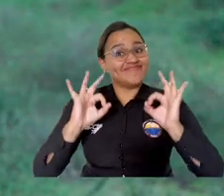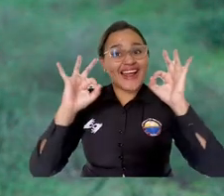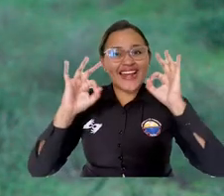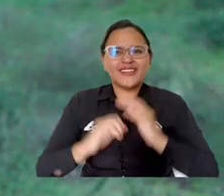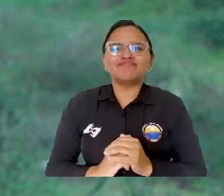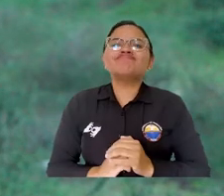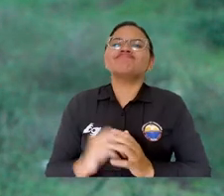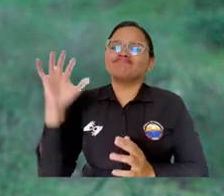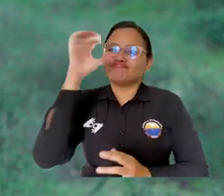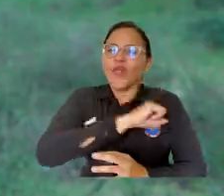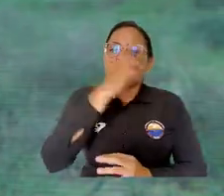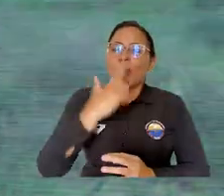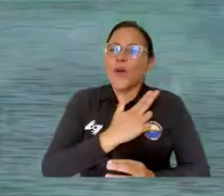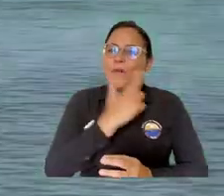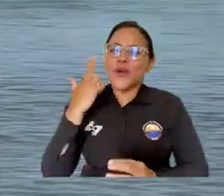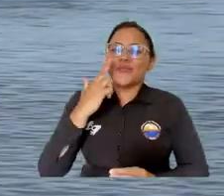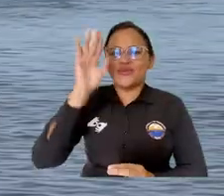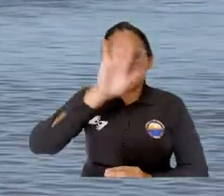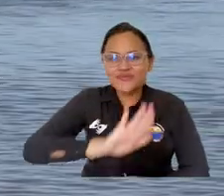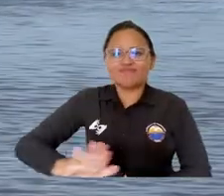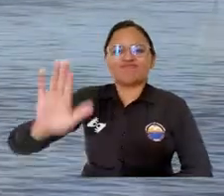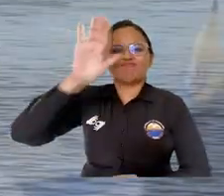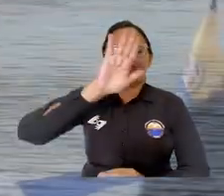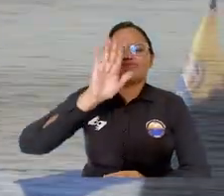RATIFICANDO EL COMPROMISO POR EL TERRITORIO